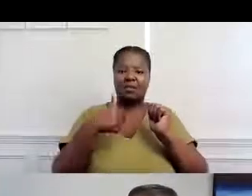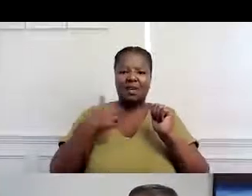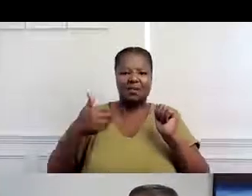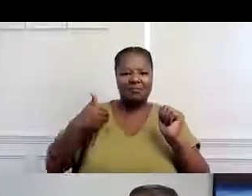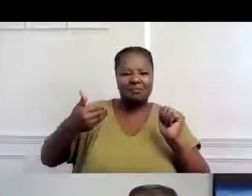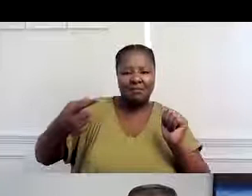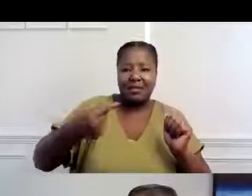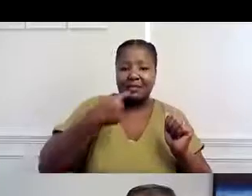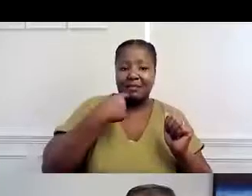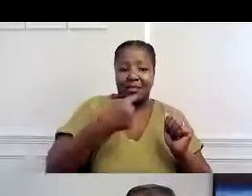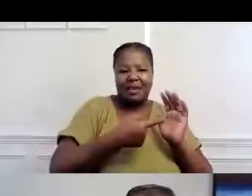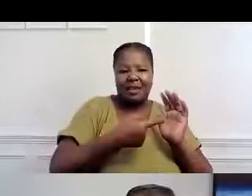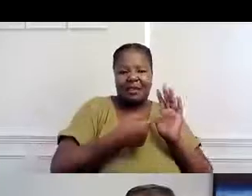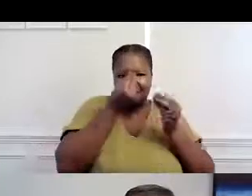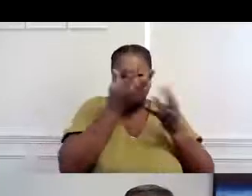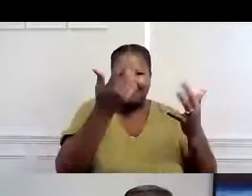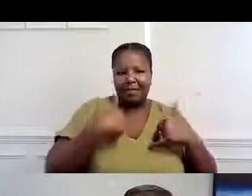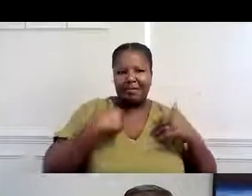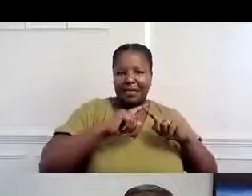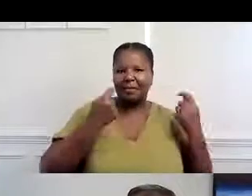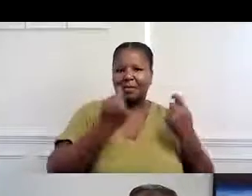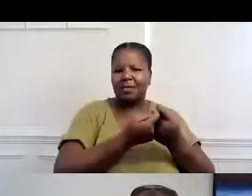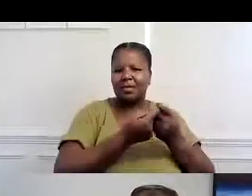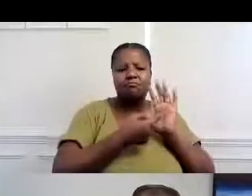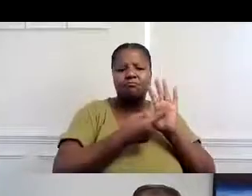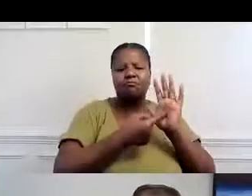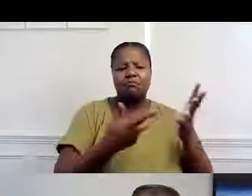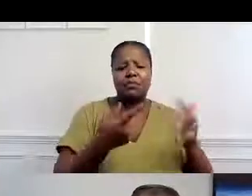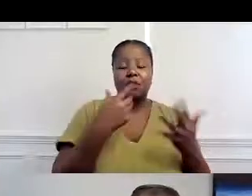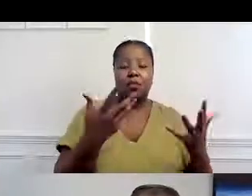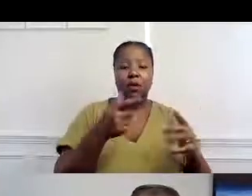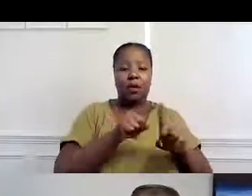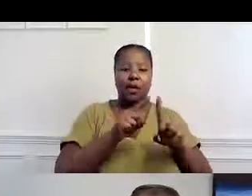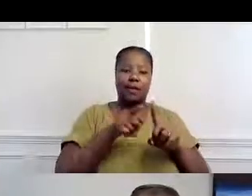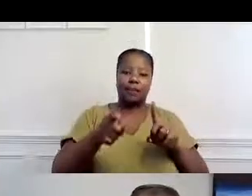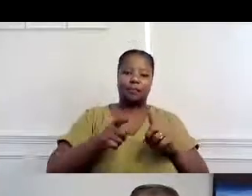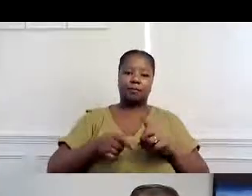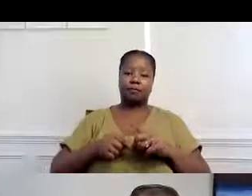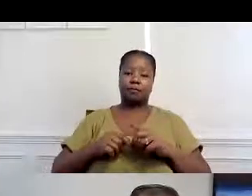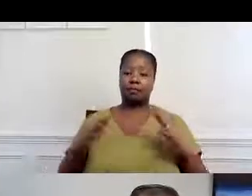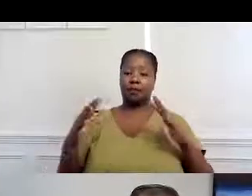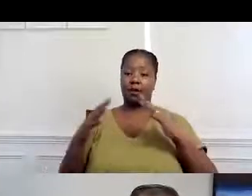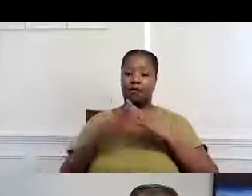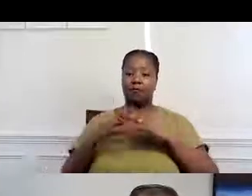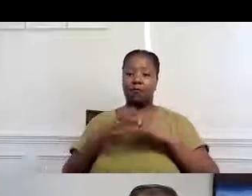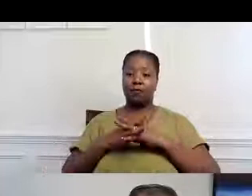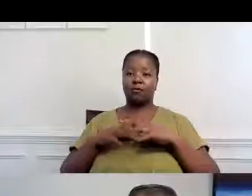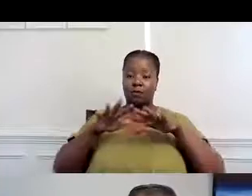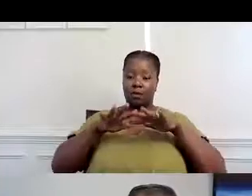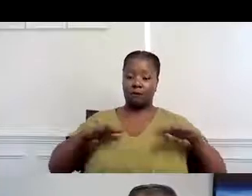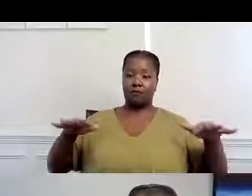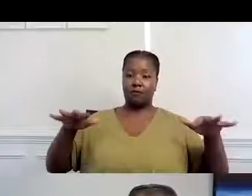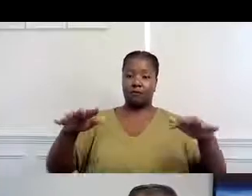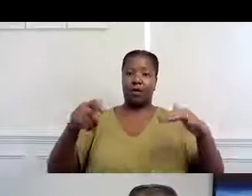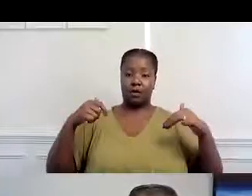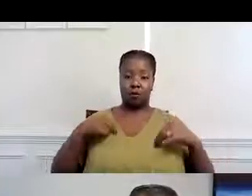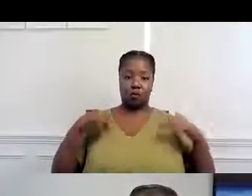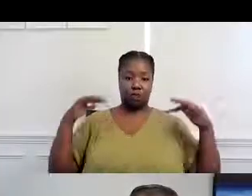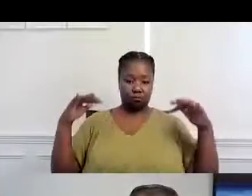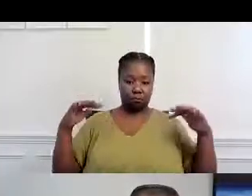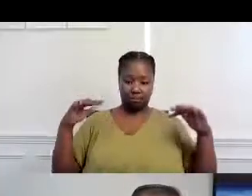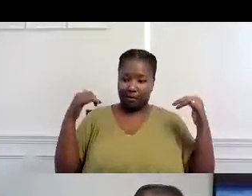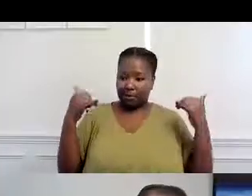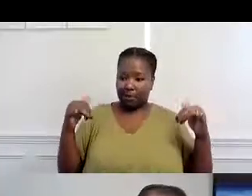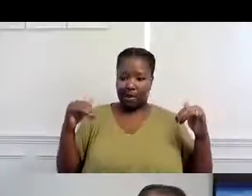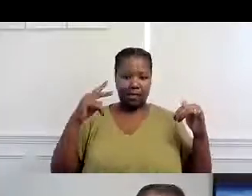instantáneamente. Me gusta usar este ejemplo con mi equipo de hacer o es de tomar una decisión en una,